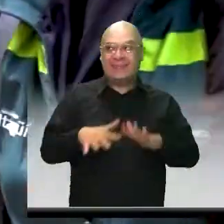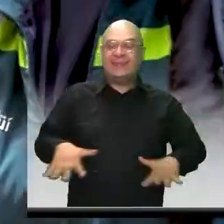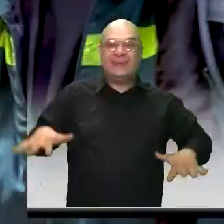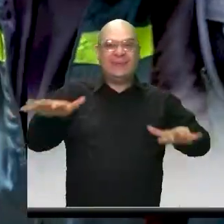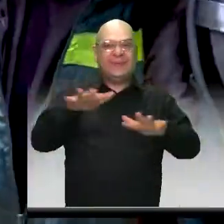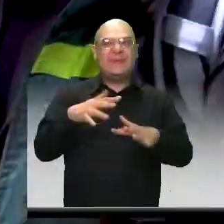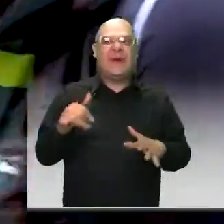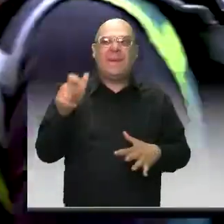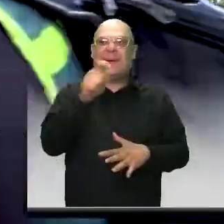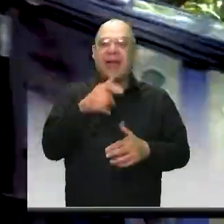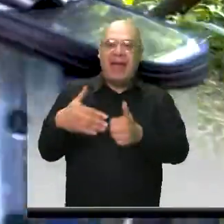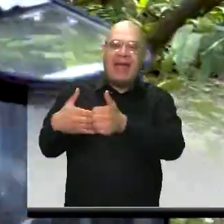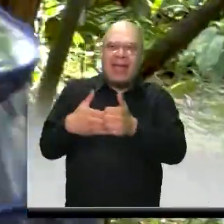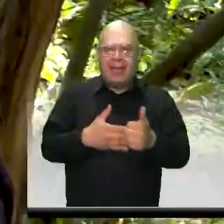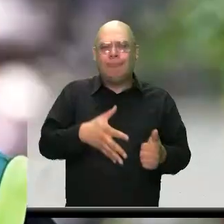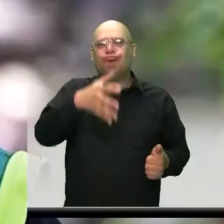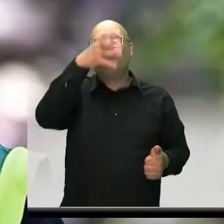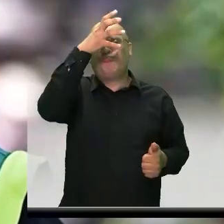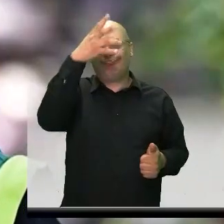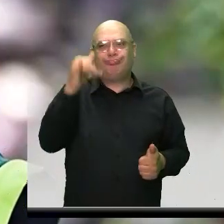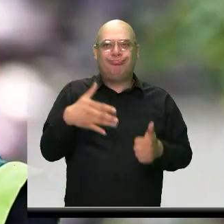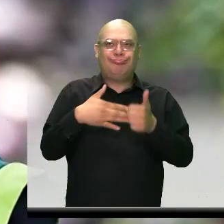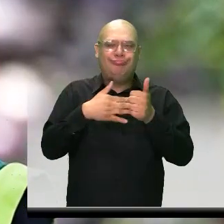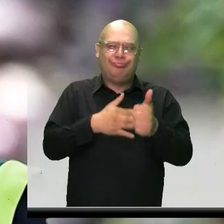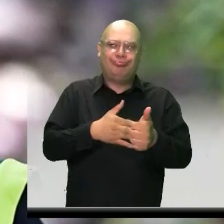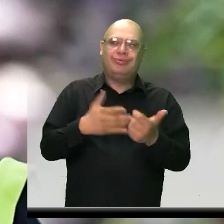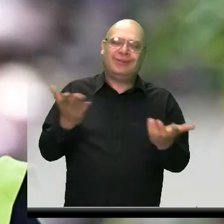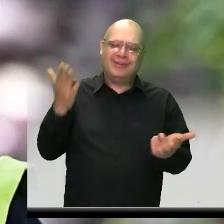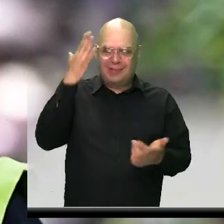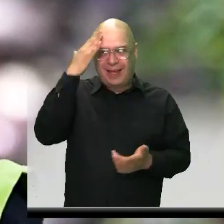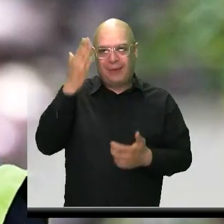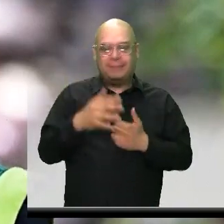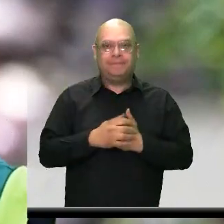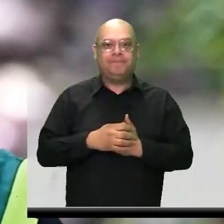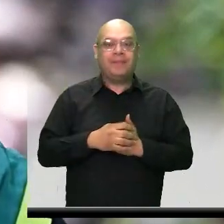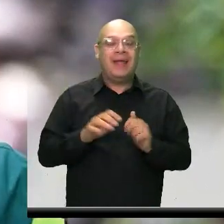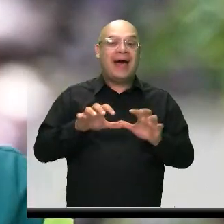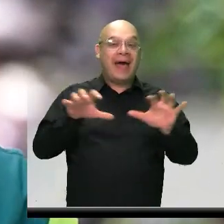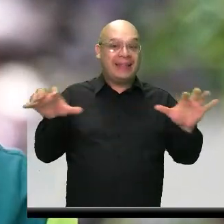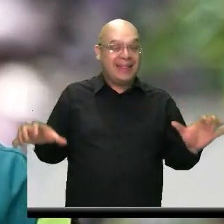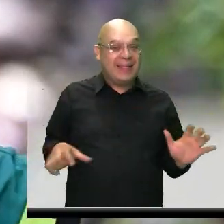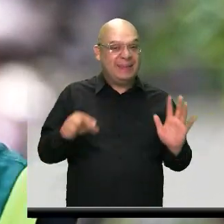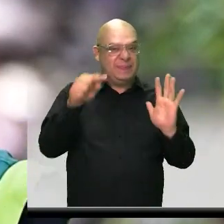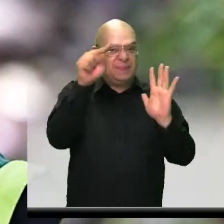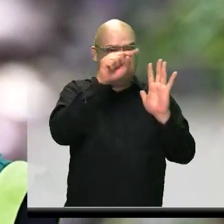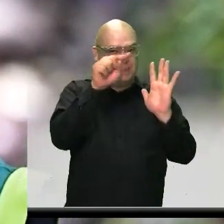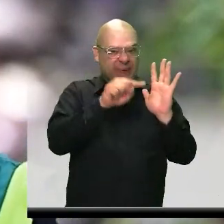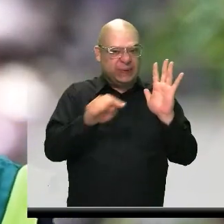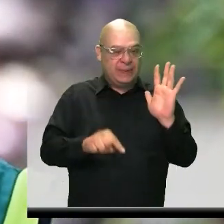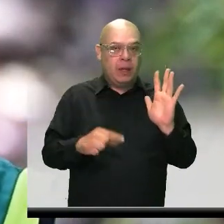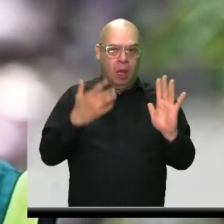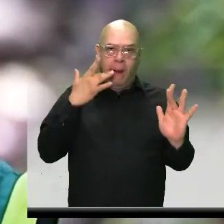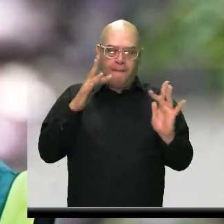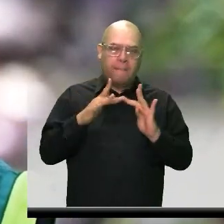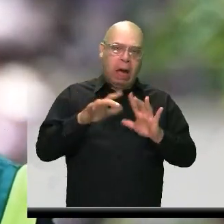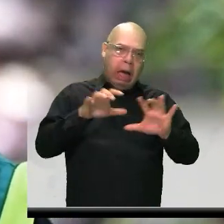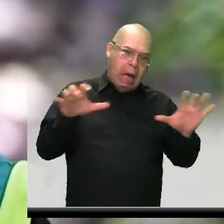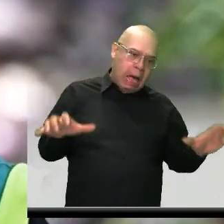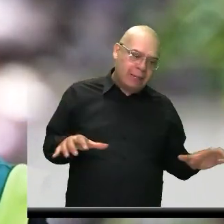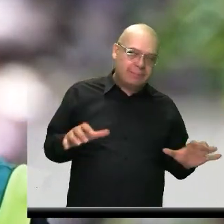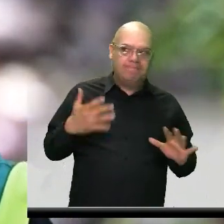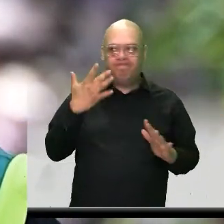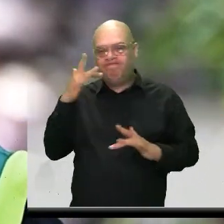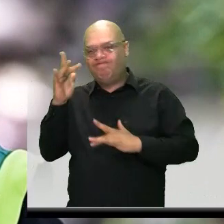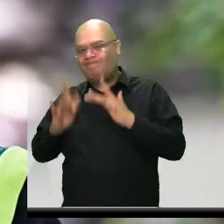expertos en este tema. Informamos a la gente de todas estas actividades que están permitidas y no están permitidas en nuestra área